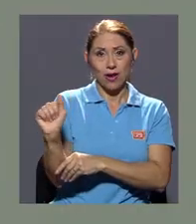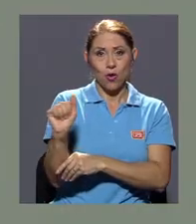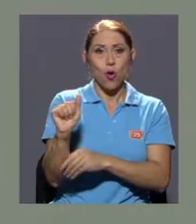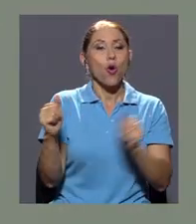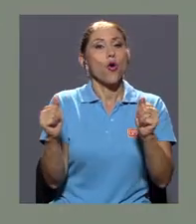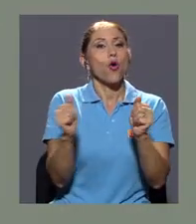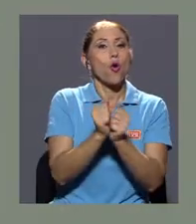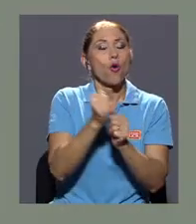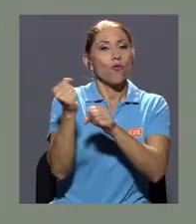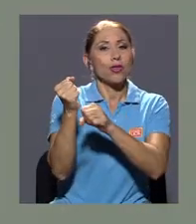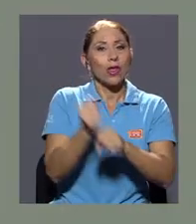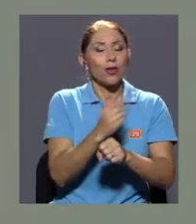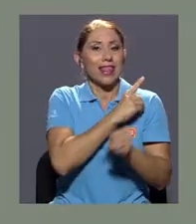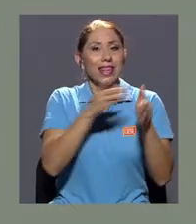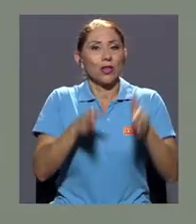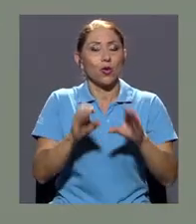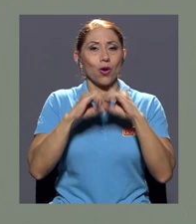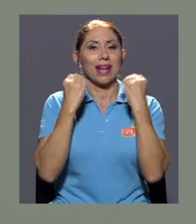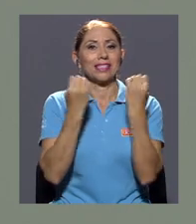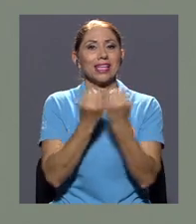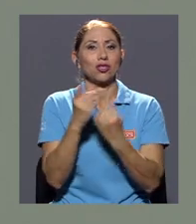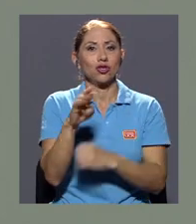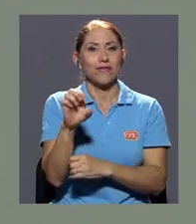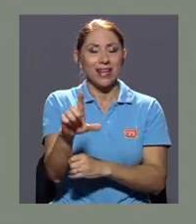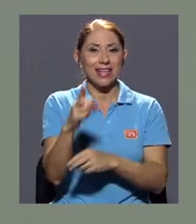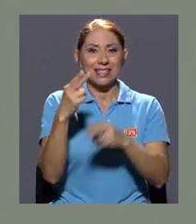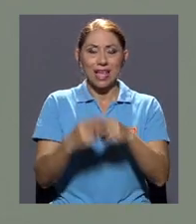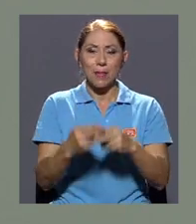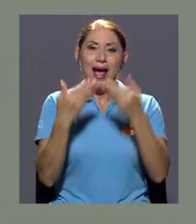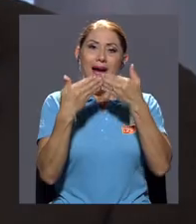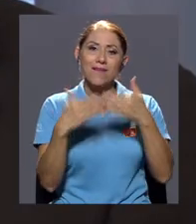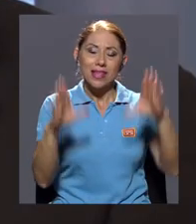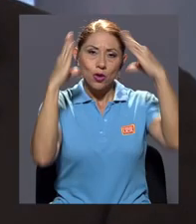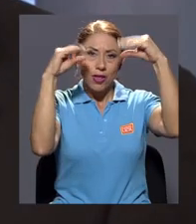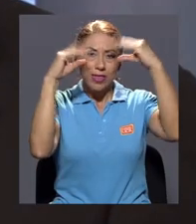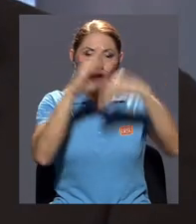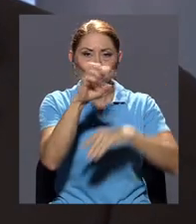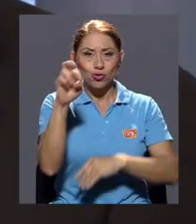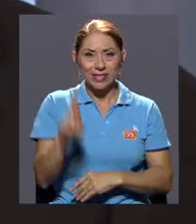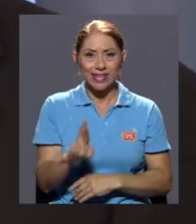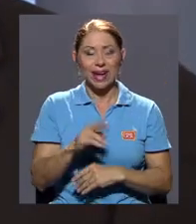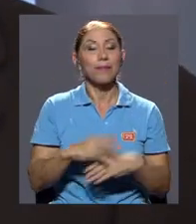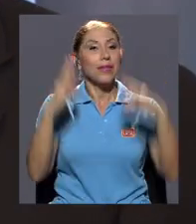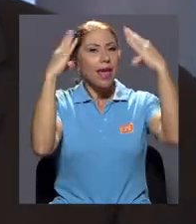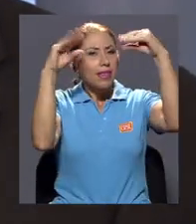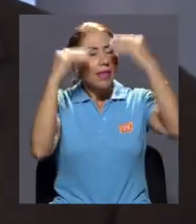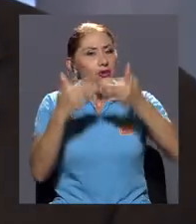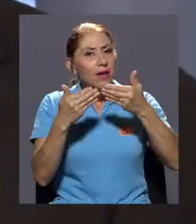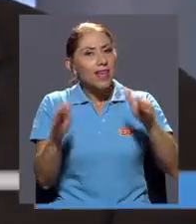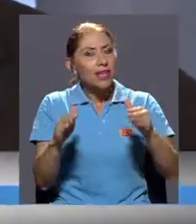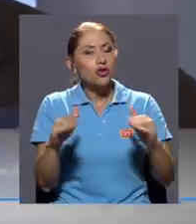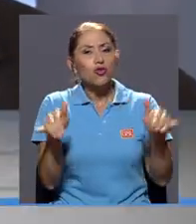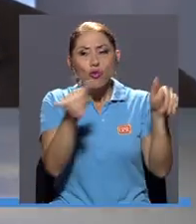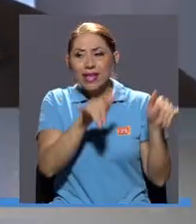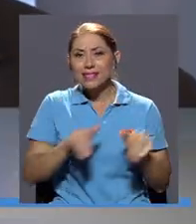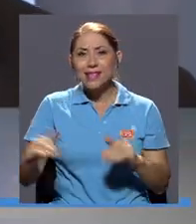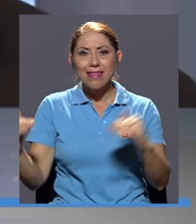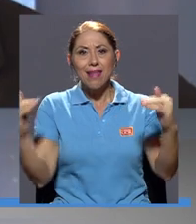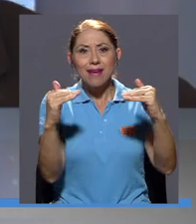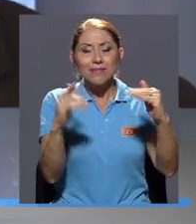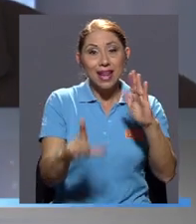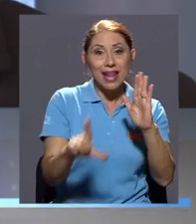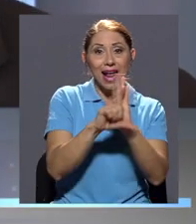la organización civil Abriendo Datos Costa Rica. Los datos abiertos son un estándar tanto legal como técnico para compartir